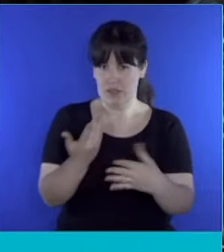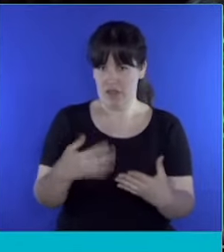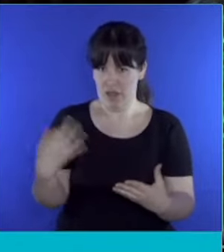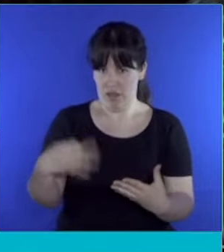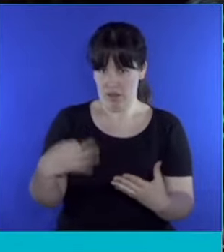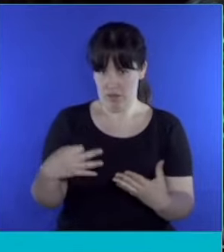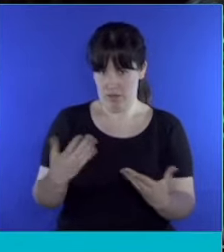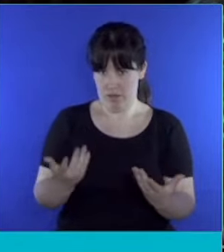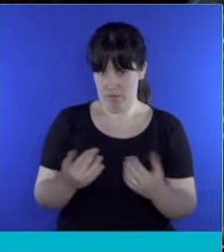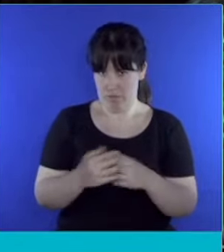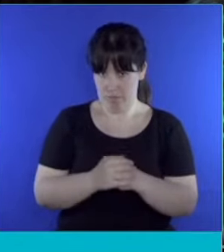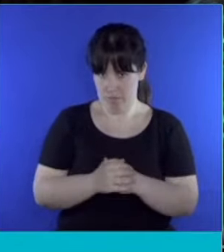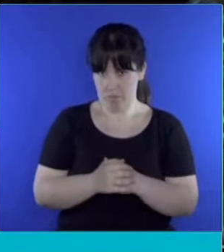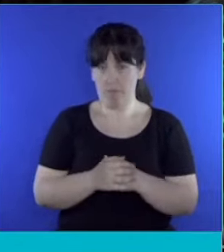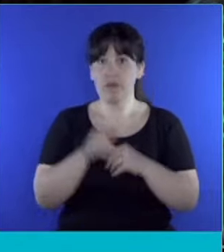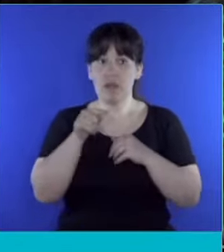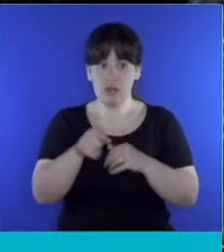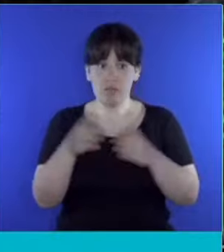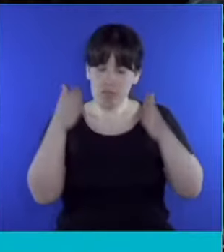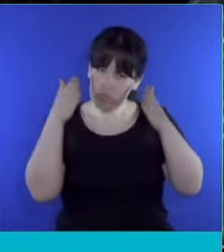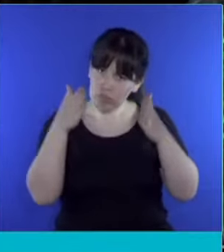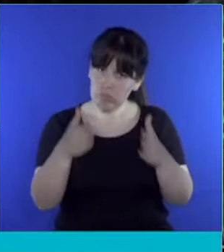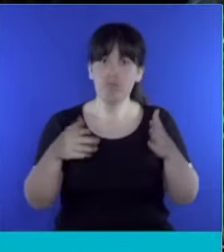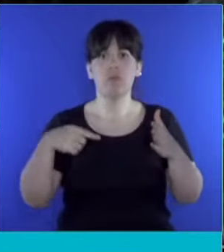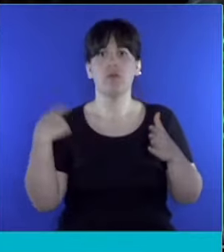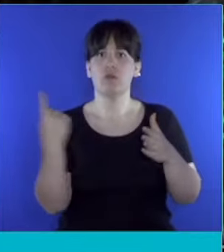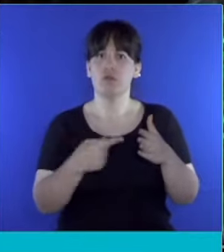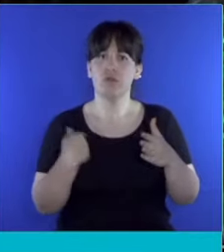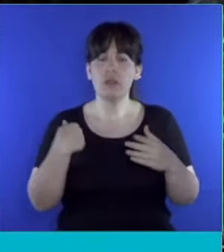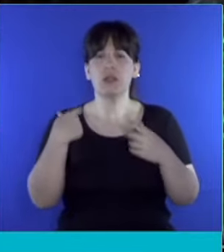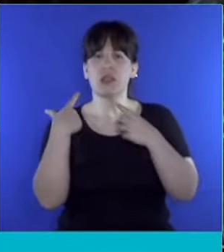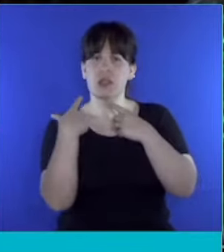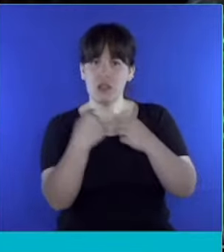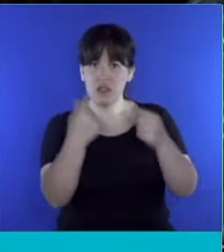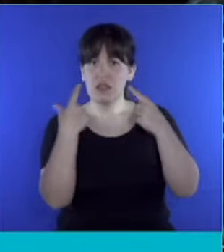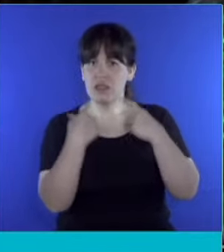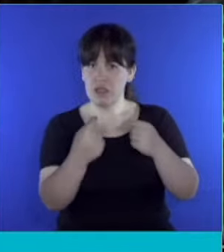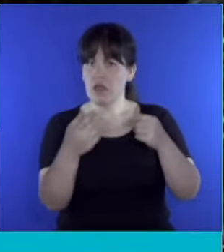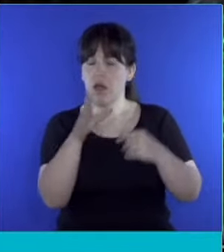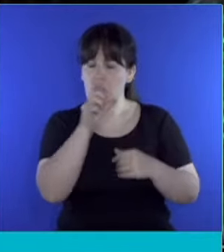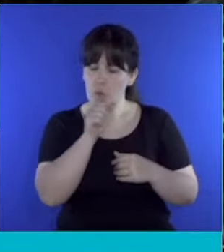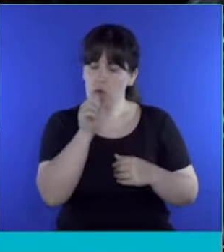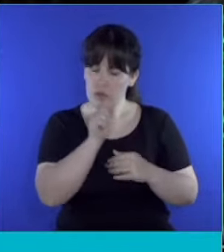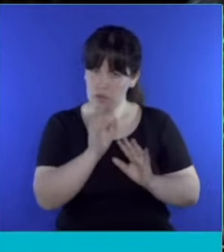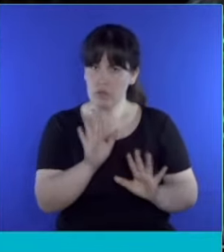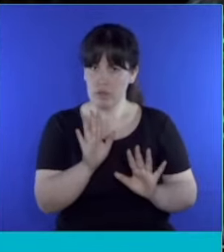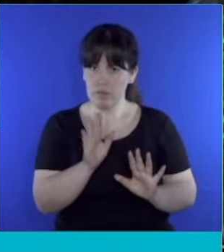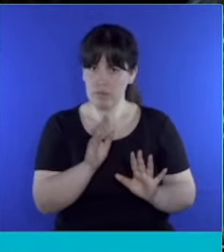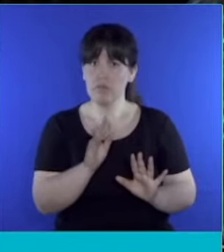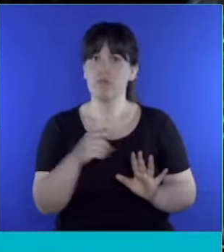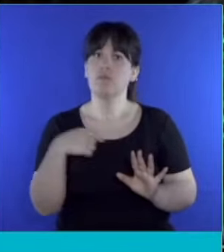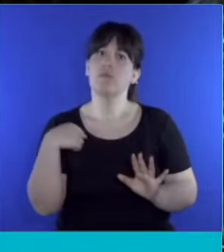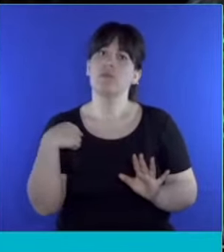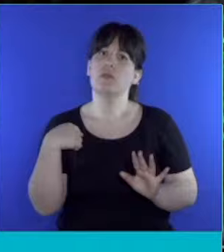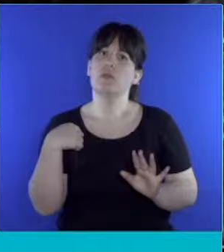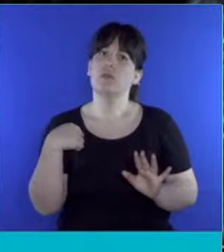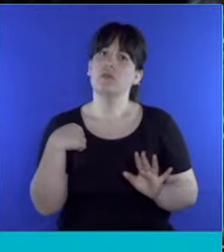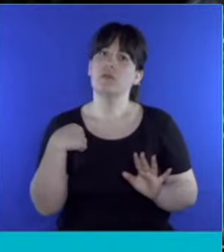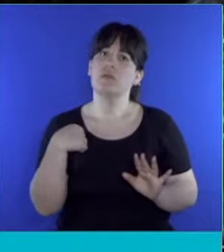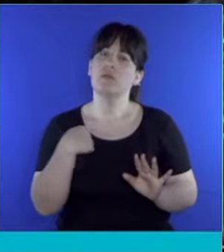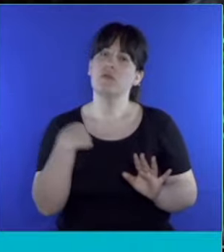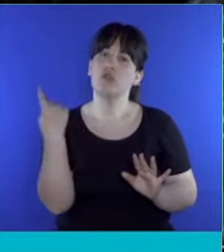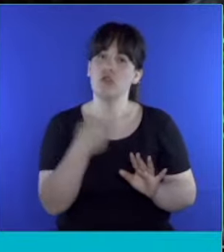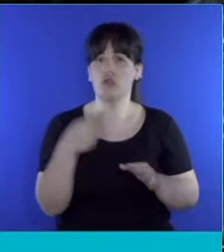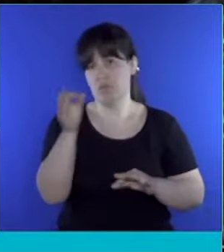de ese mismo modo y con esa convicción y soportando las críticas que nos tocó soportar, hemos acompañado